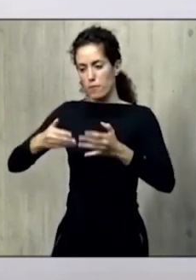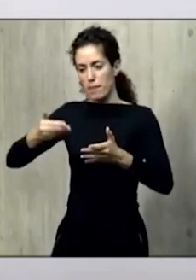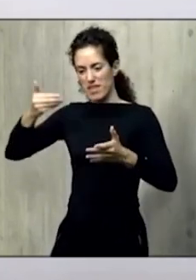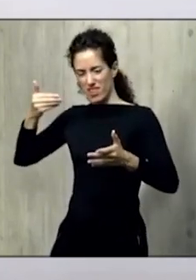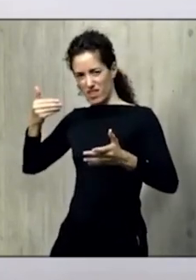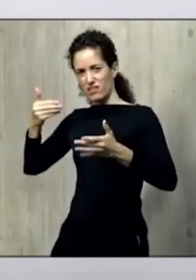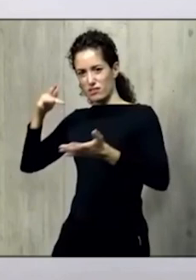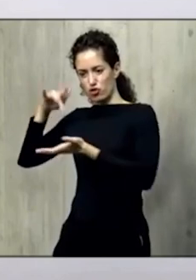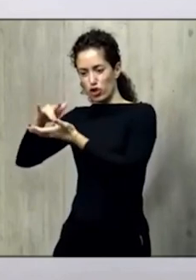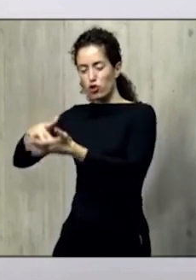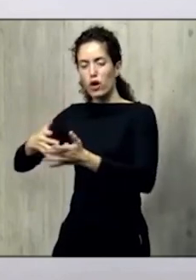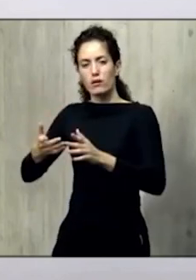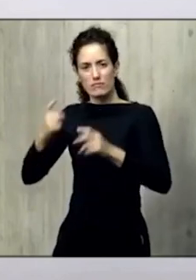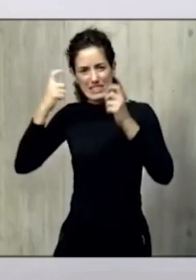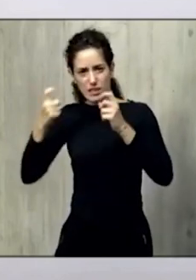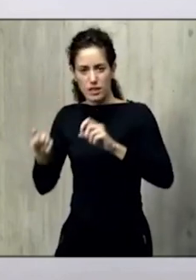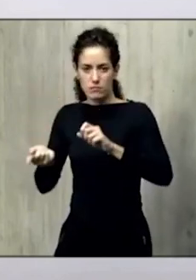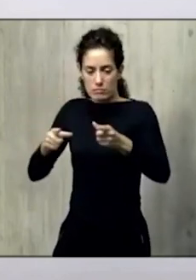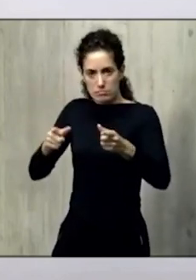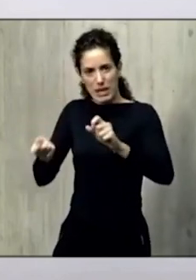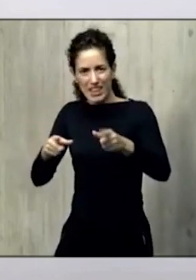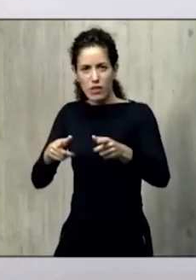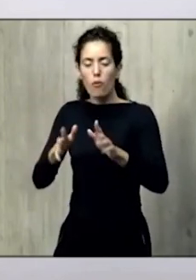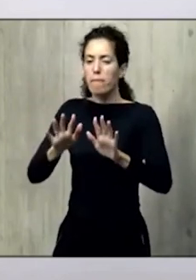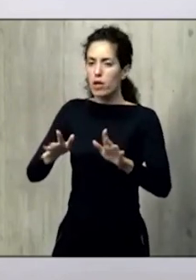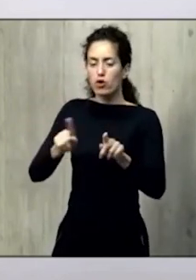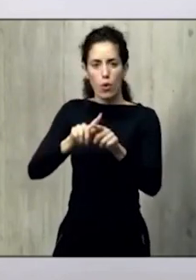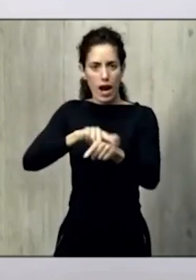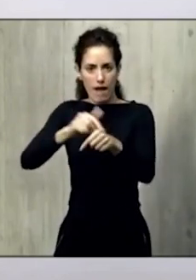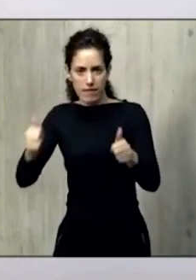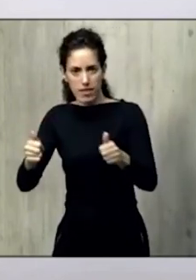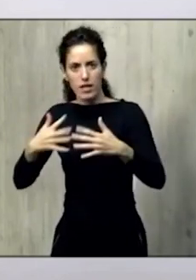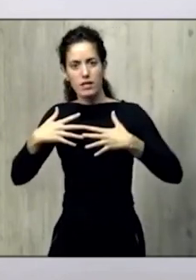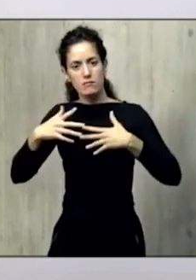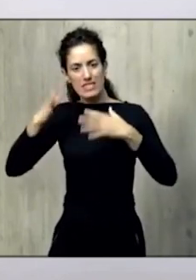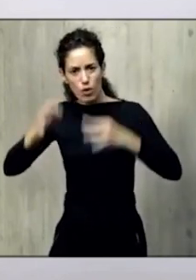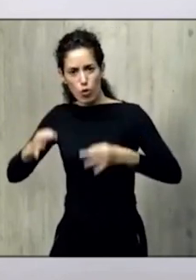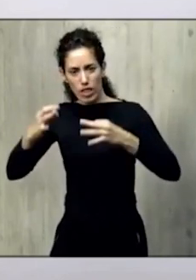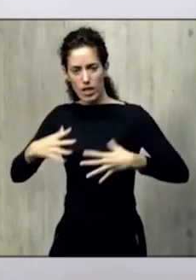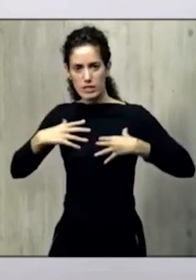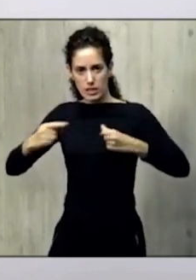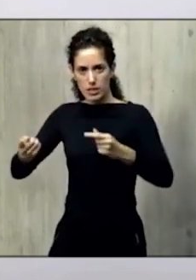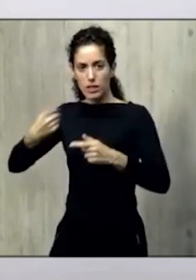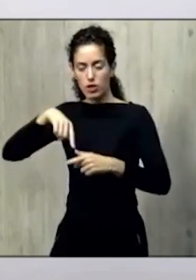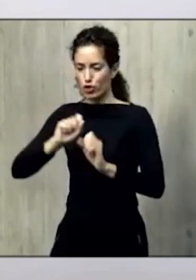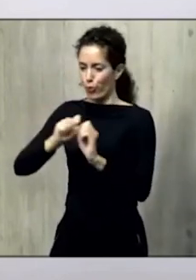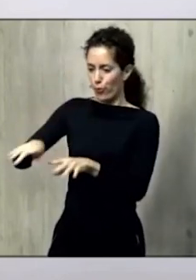espíritu en esta fiesta, pero también conservando esa seguridad sanitaria que no debemos abandonar por ahora, ¿no?